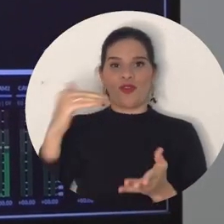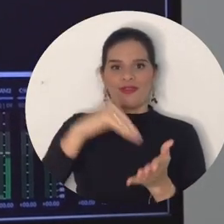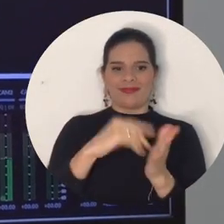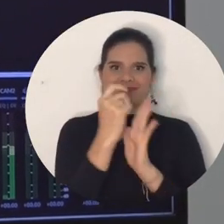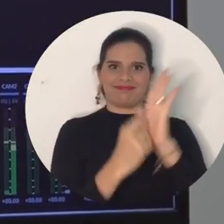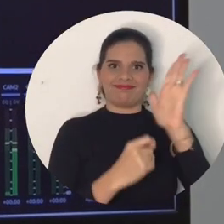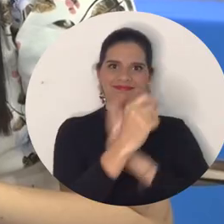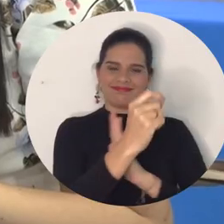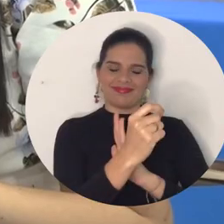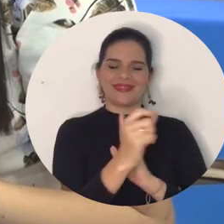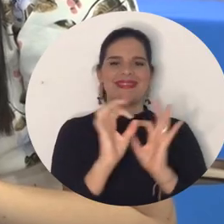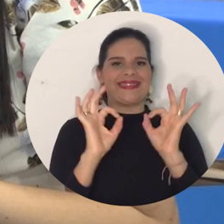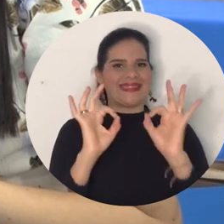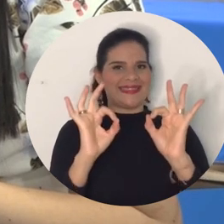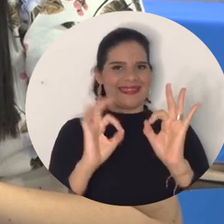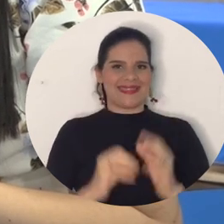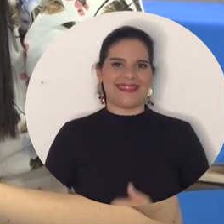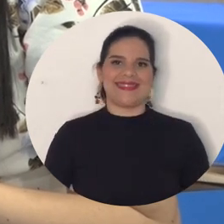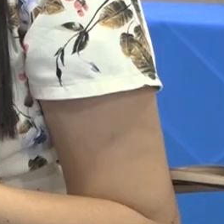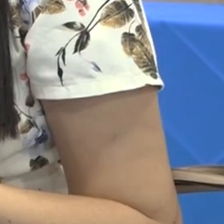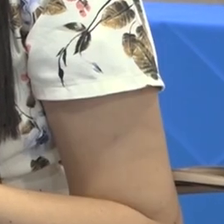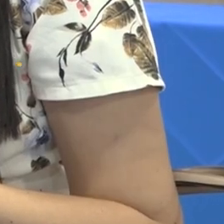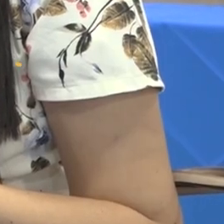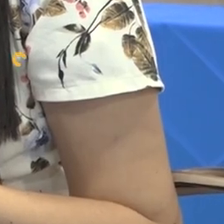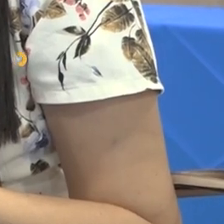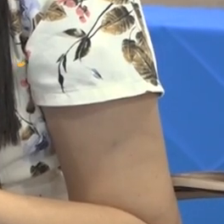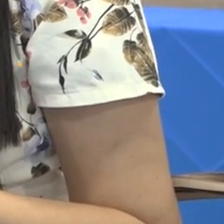renovación de la credencial que ratifica la alta calidad.